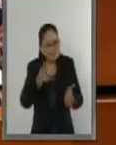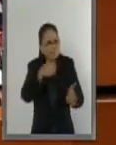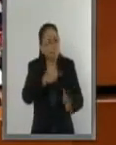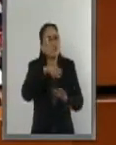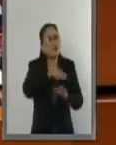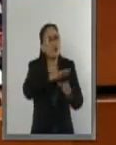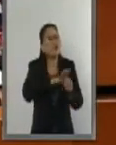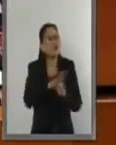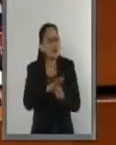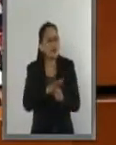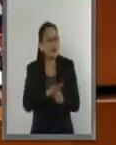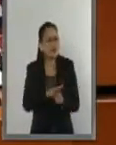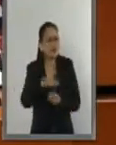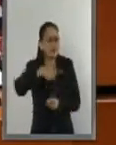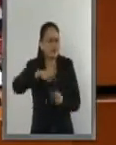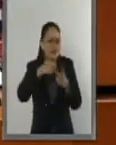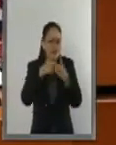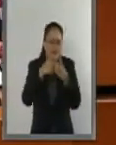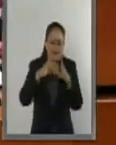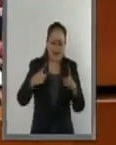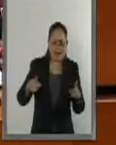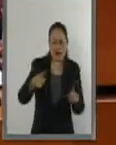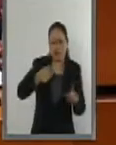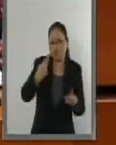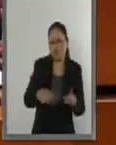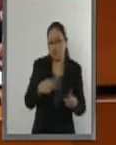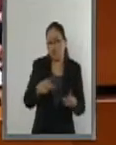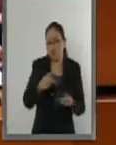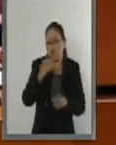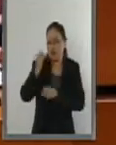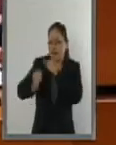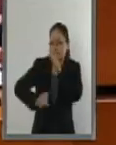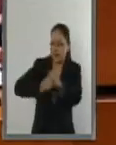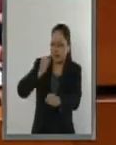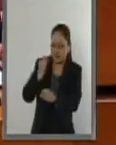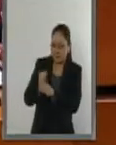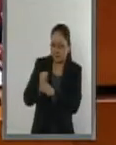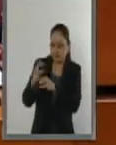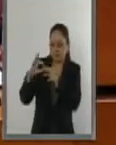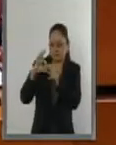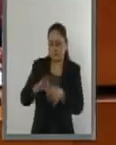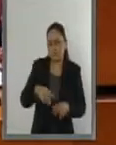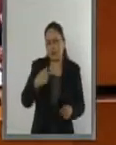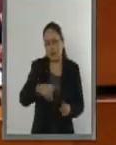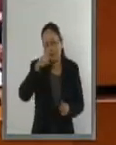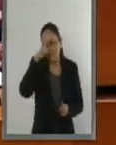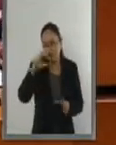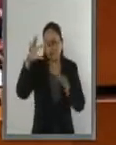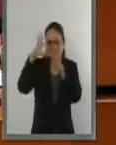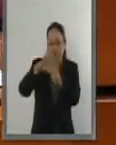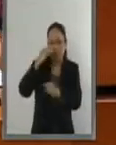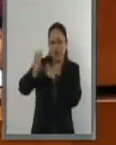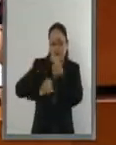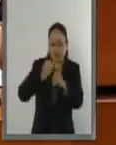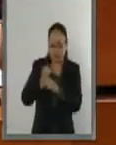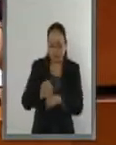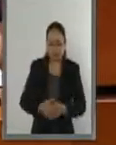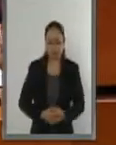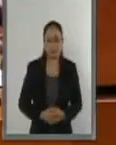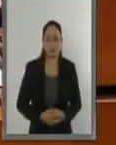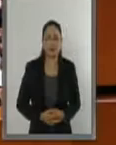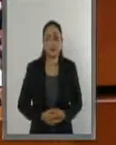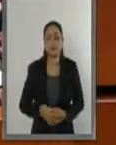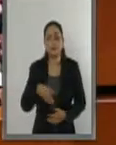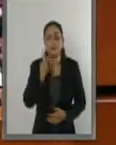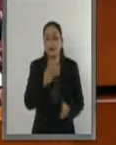del desarrollo internacional México en este contexto. Pero hay